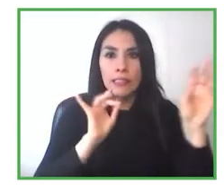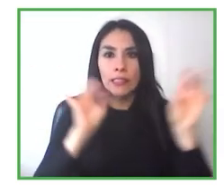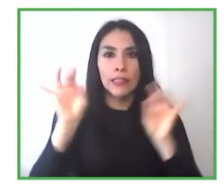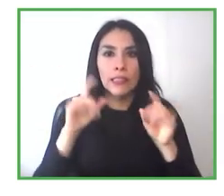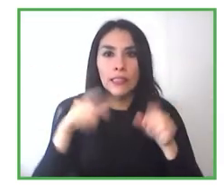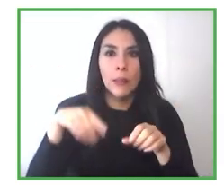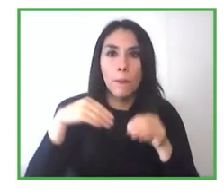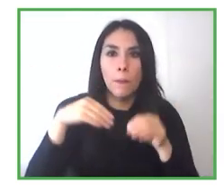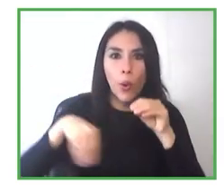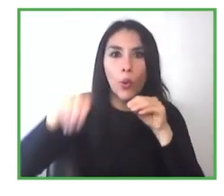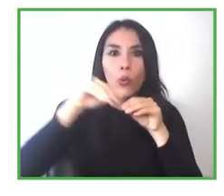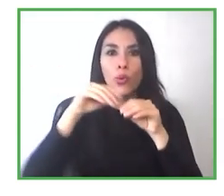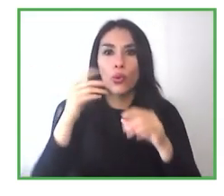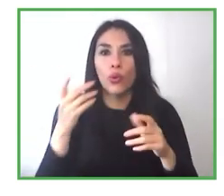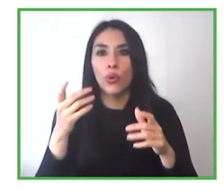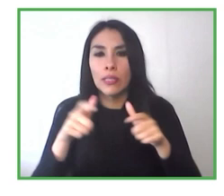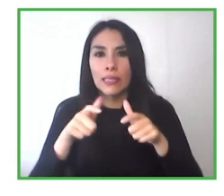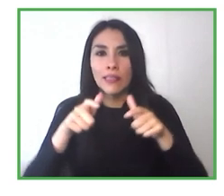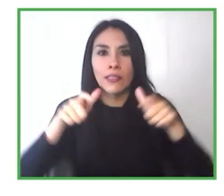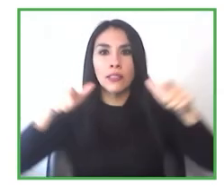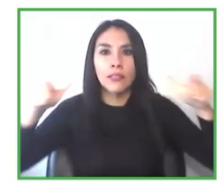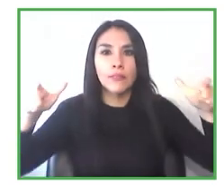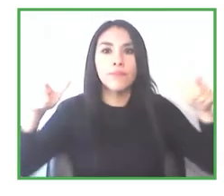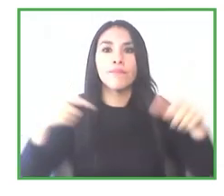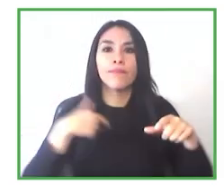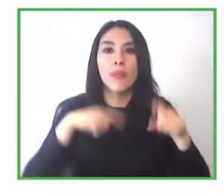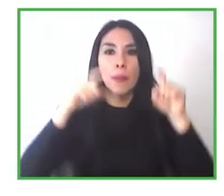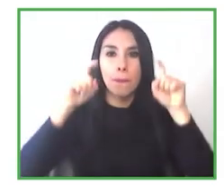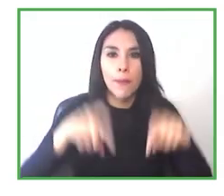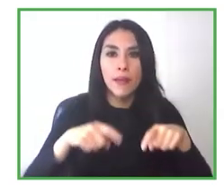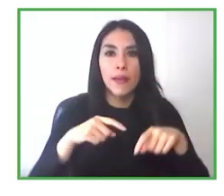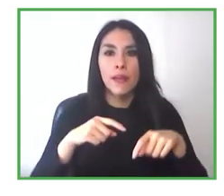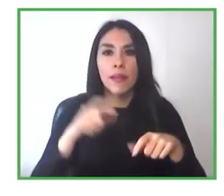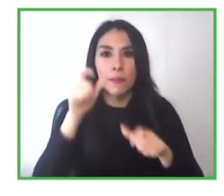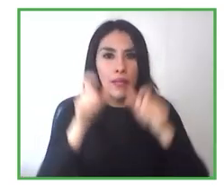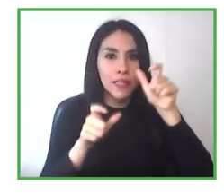del área de recursos humanos, yo creo que también eso,